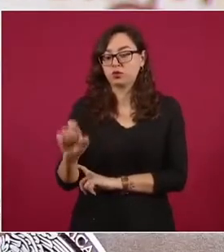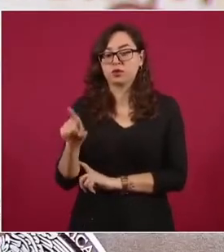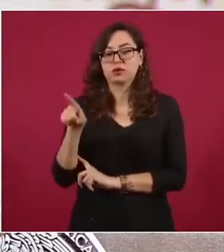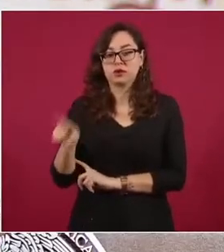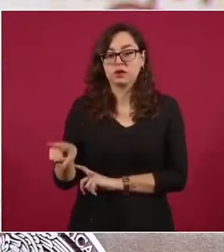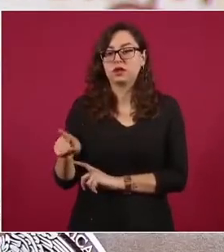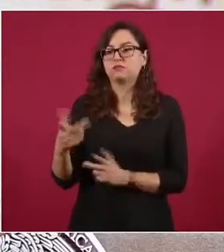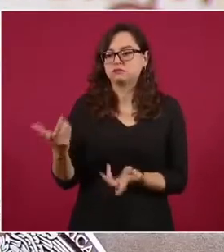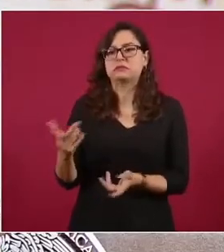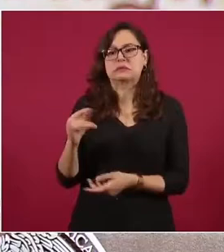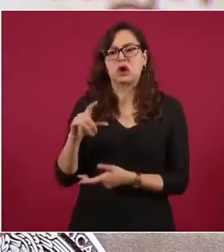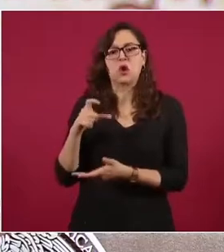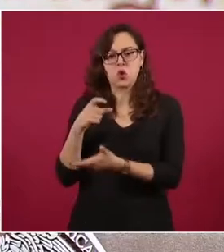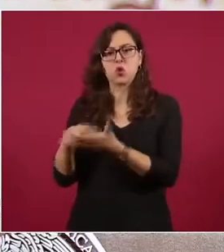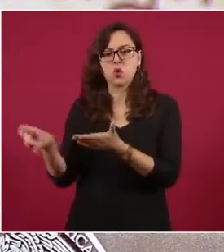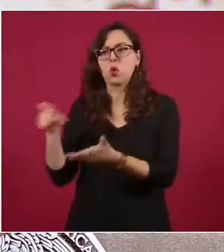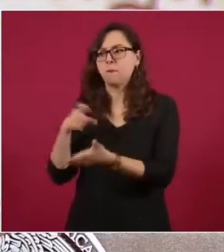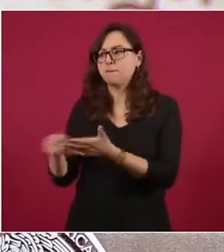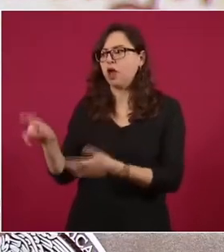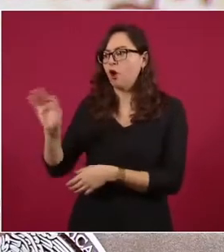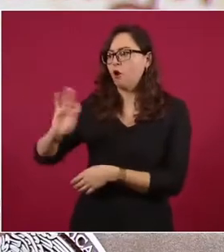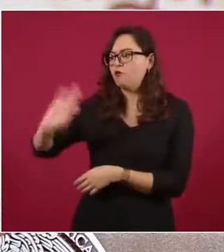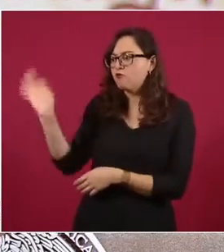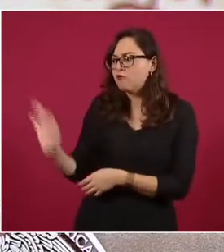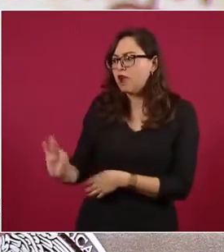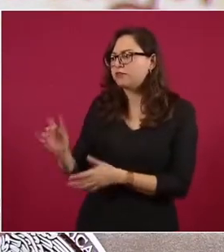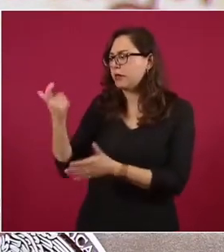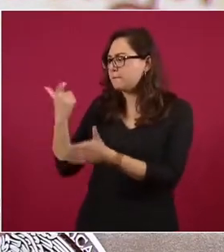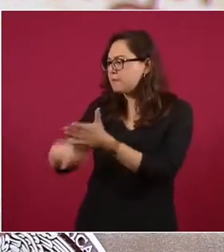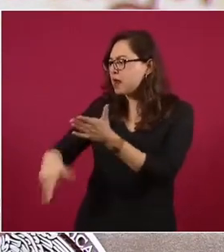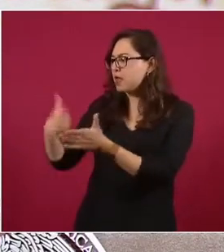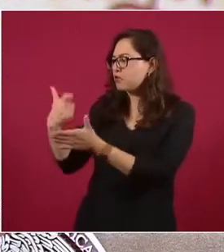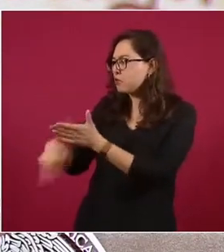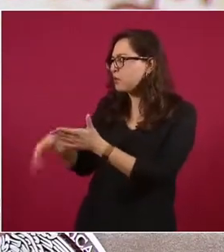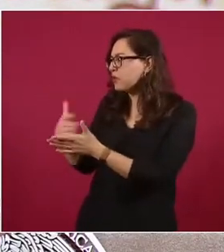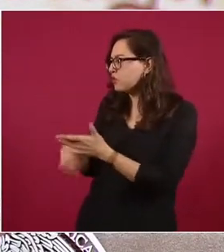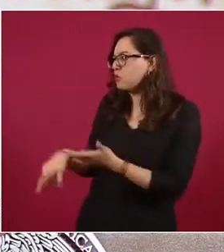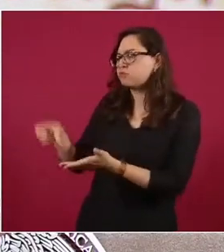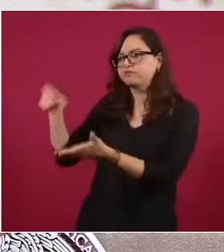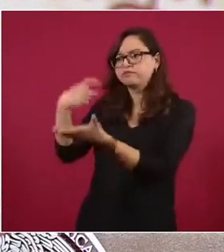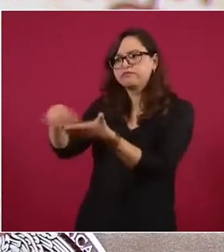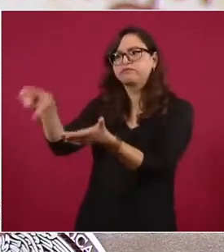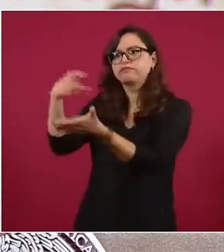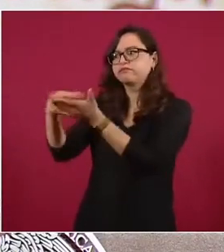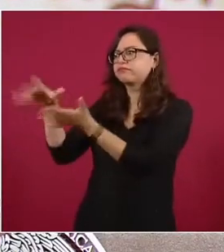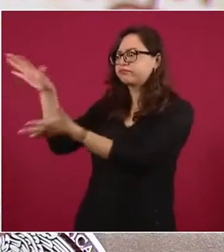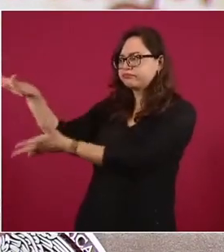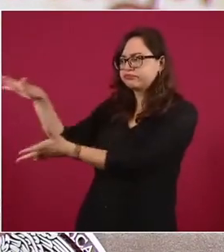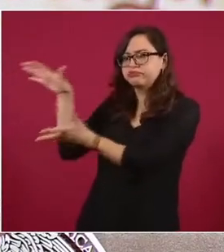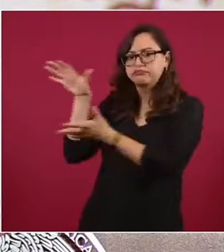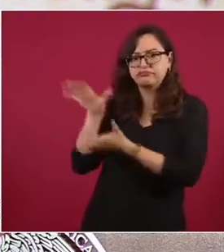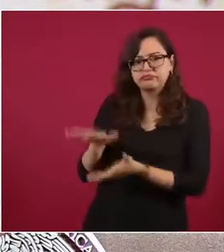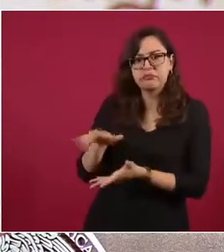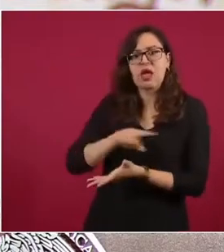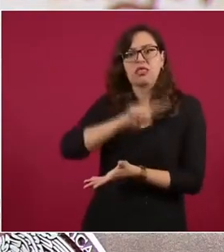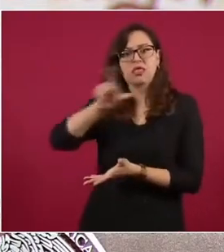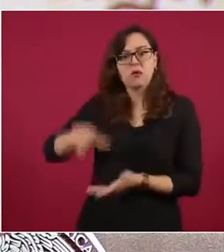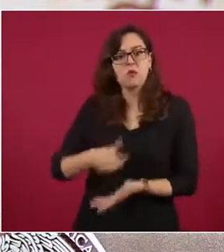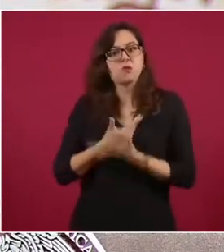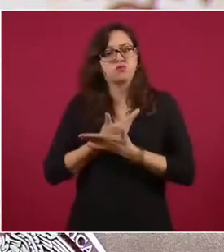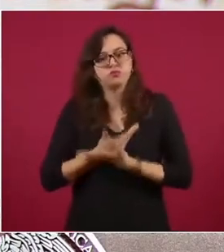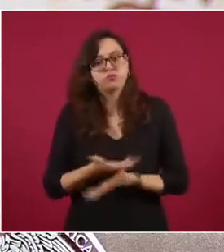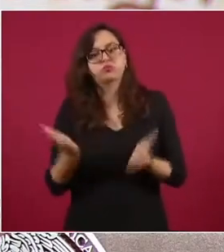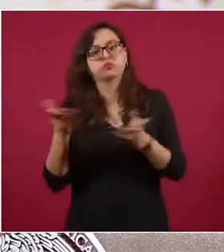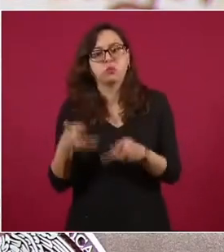ofertas para poder vender libros con buen contenido a precios accesibles para la población en todo el